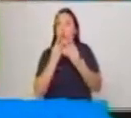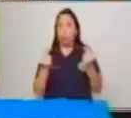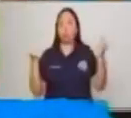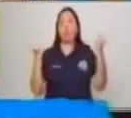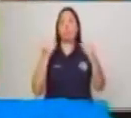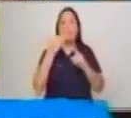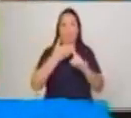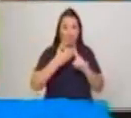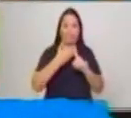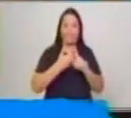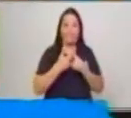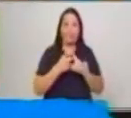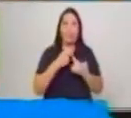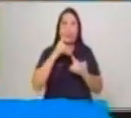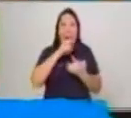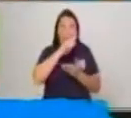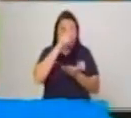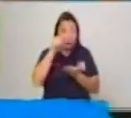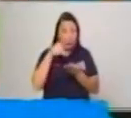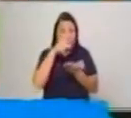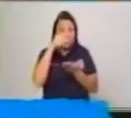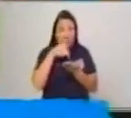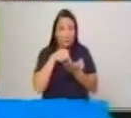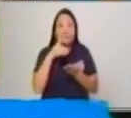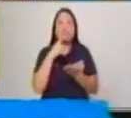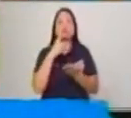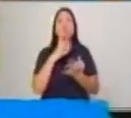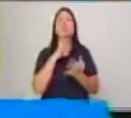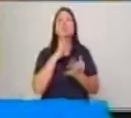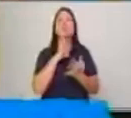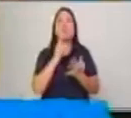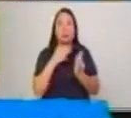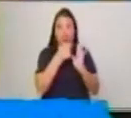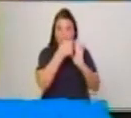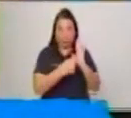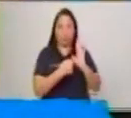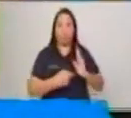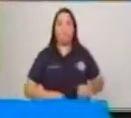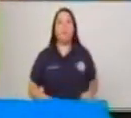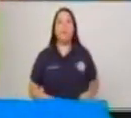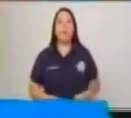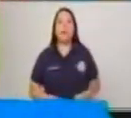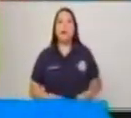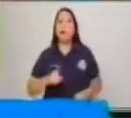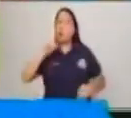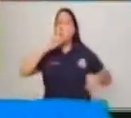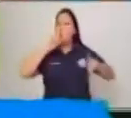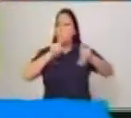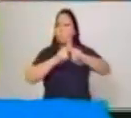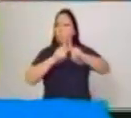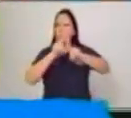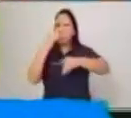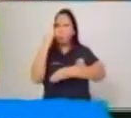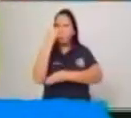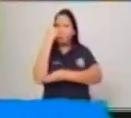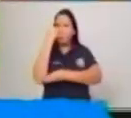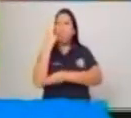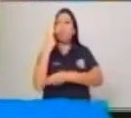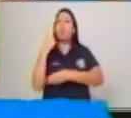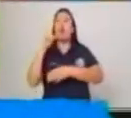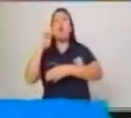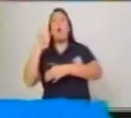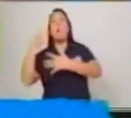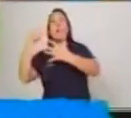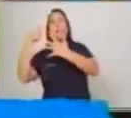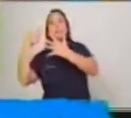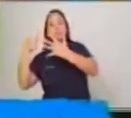generalmente es el centro de la narración. También tenemos algo muy importante que son las partes de la narración.